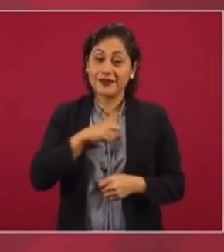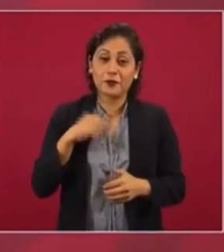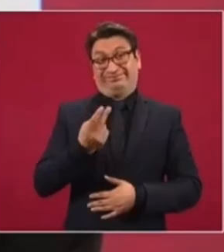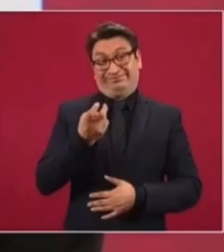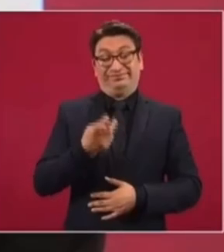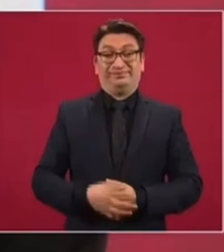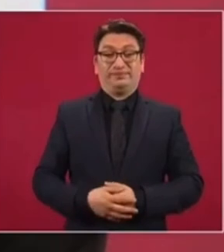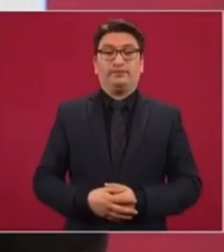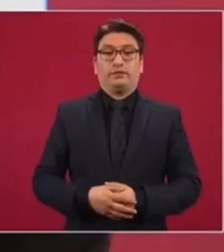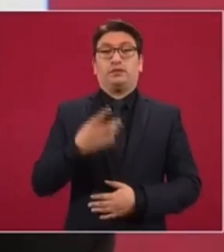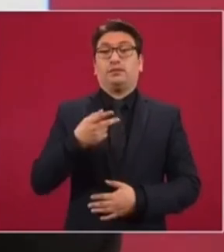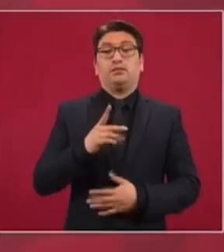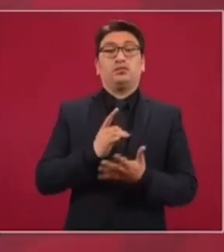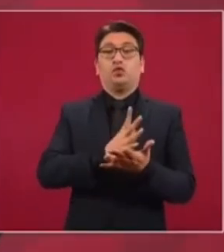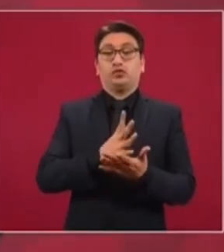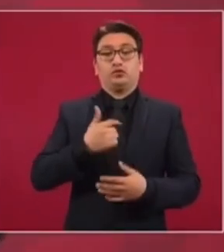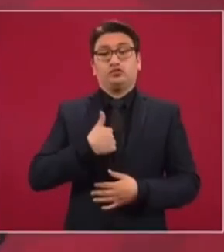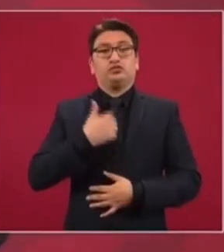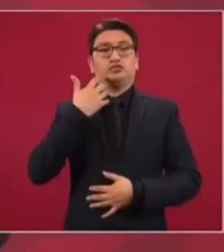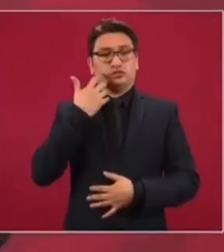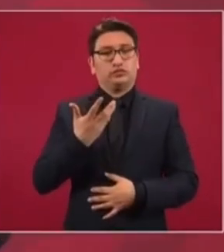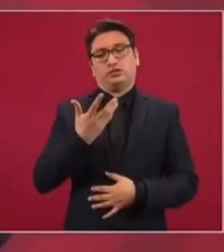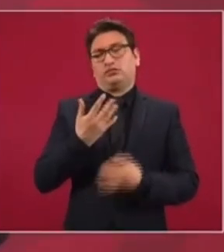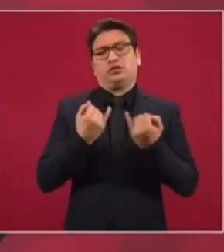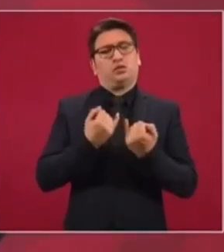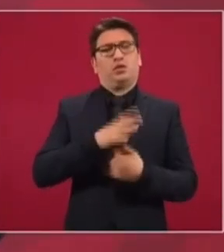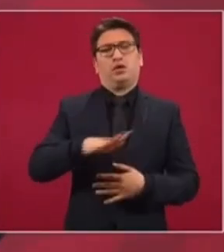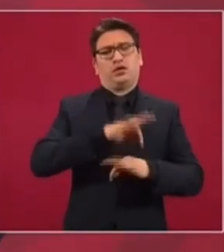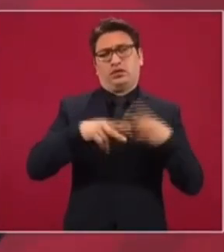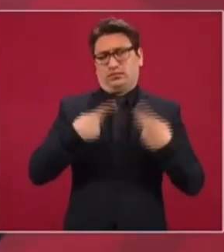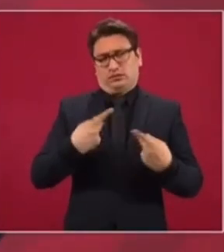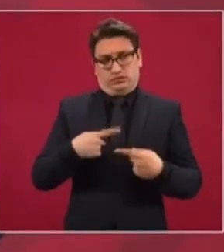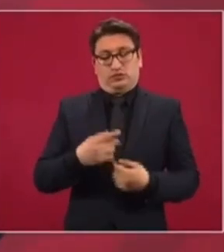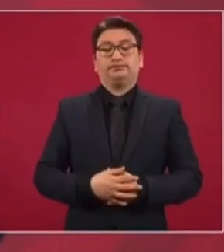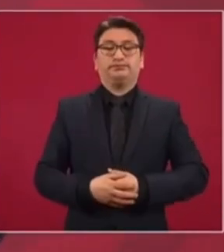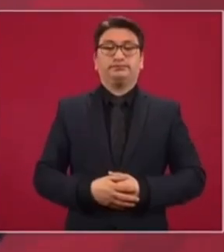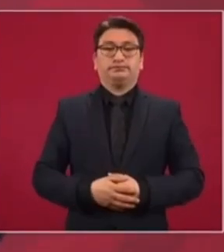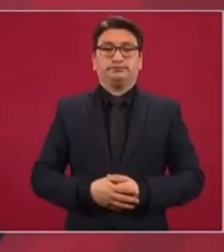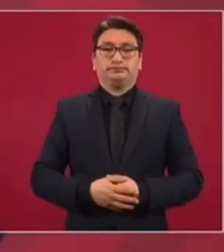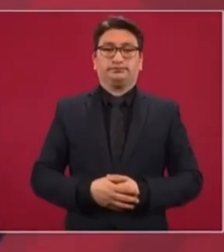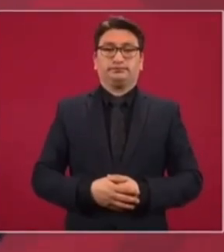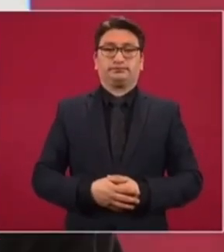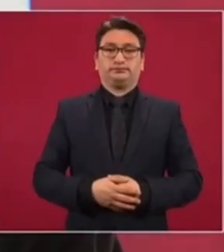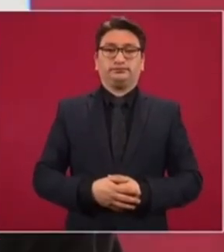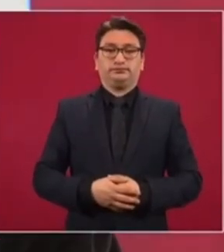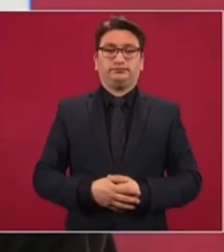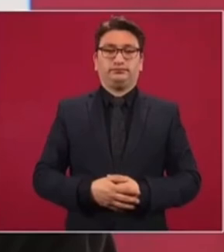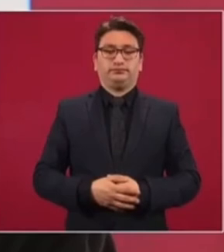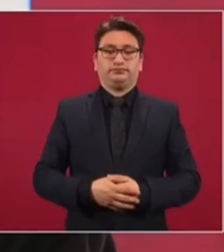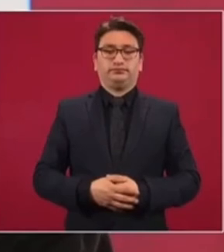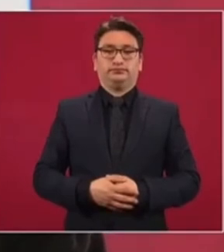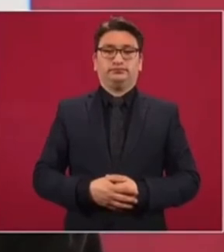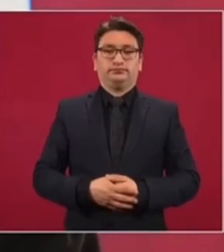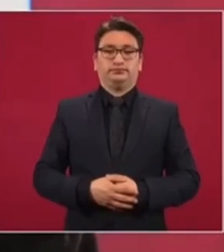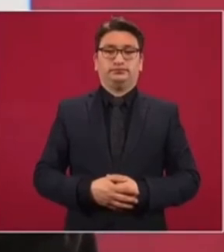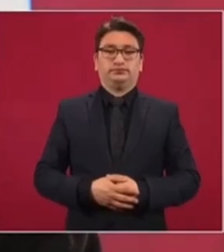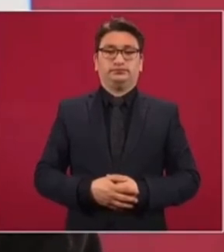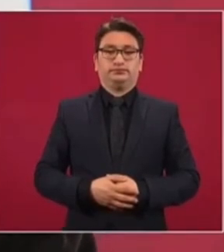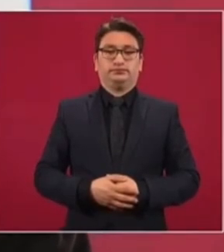nuevo. Lo único que yo quisiera, como cualquier otro ciudadano, es que se